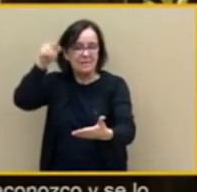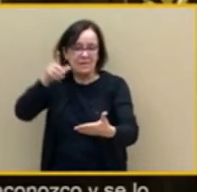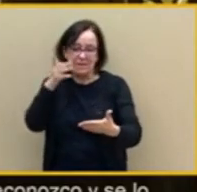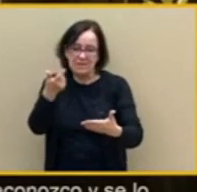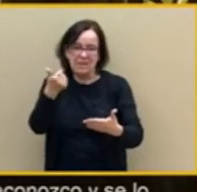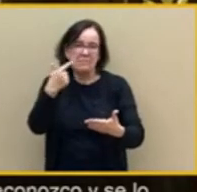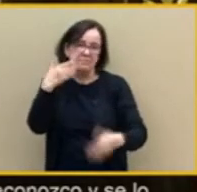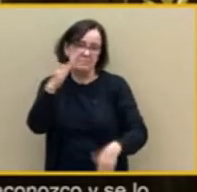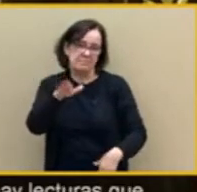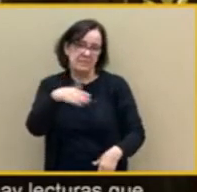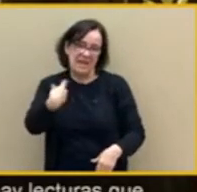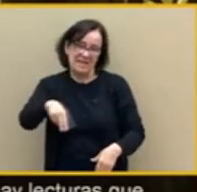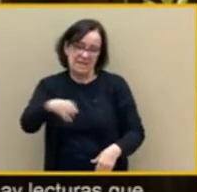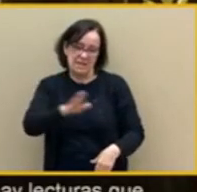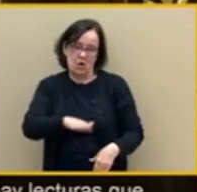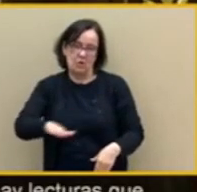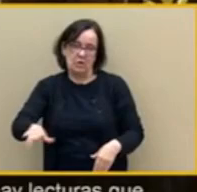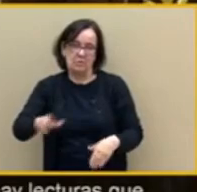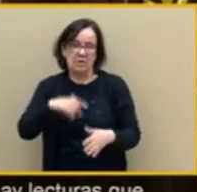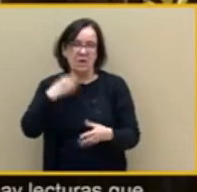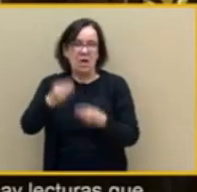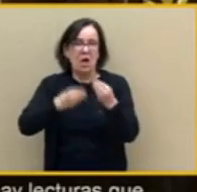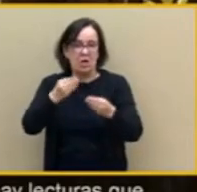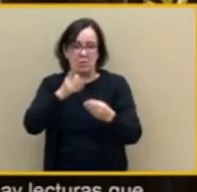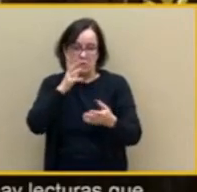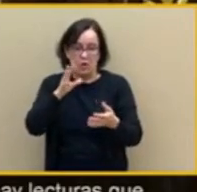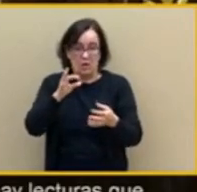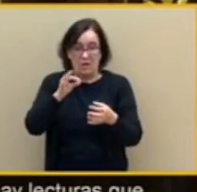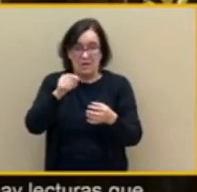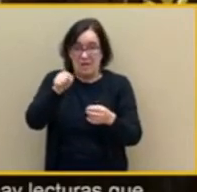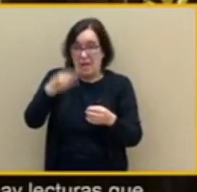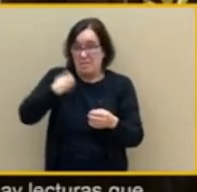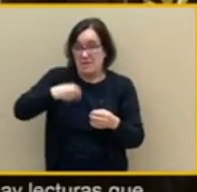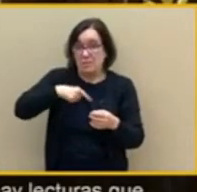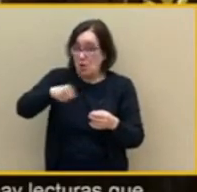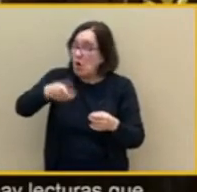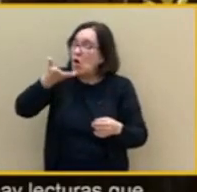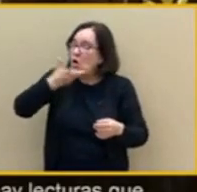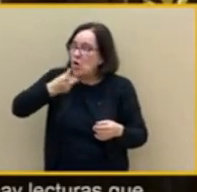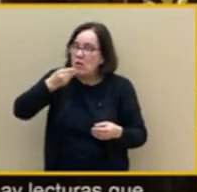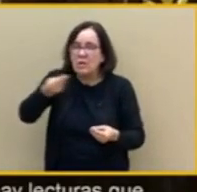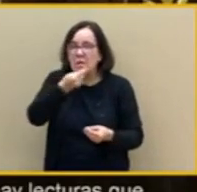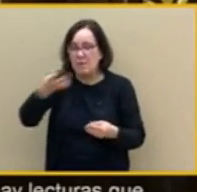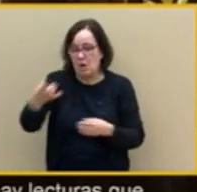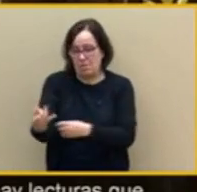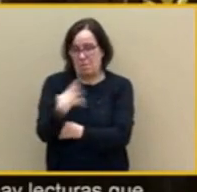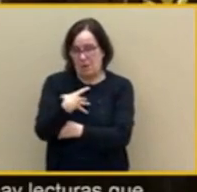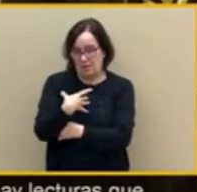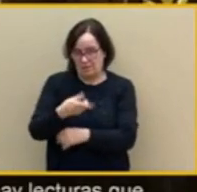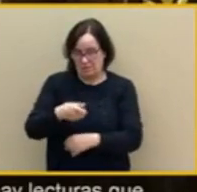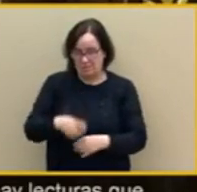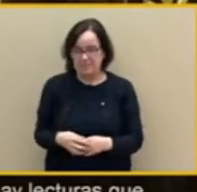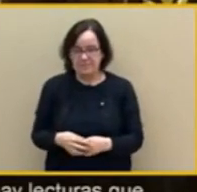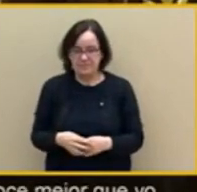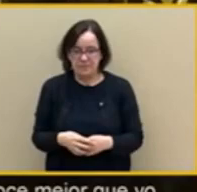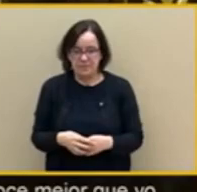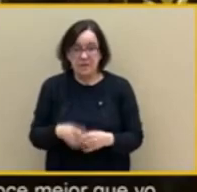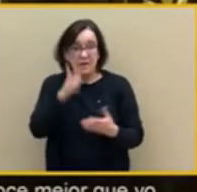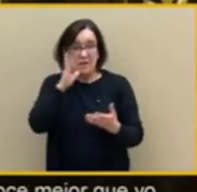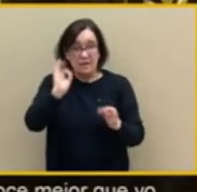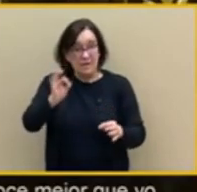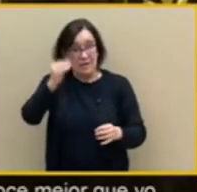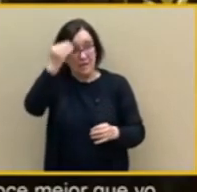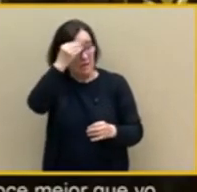Y usted lo conoce mejor que yo. Seguramente convendremos en esta Cámara que hemos llegado a